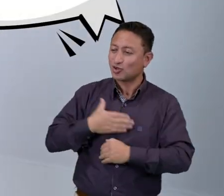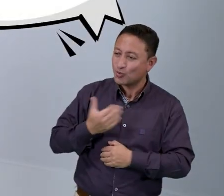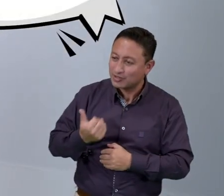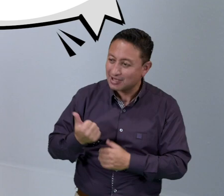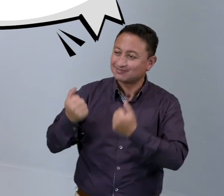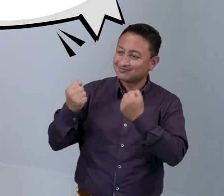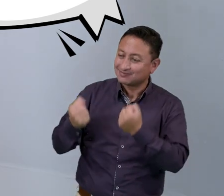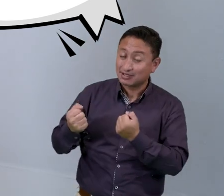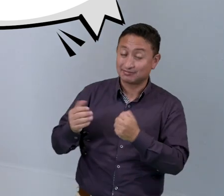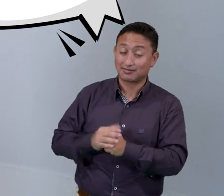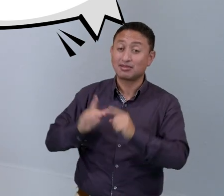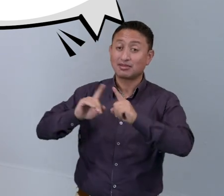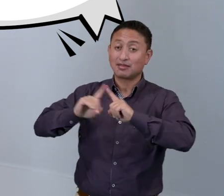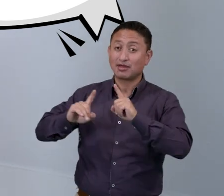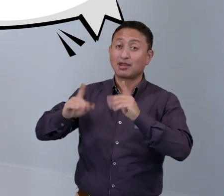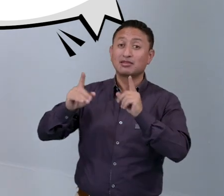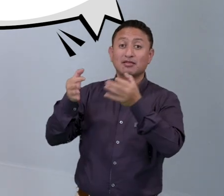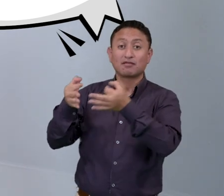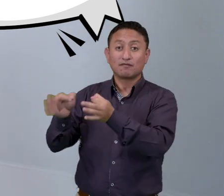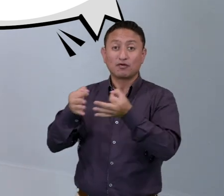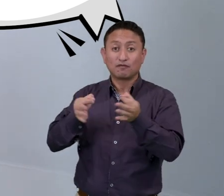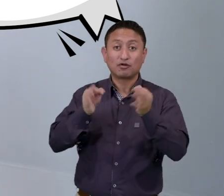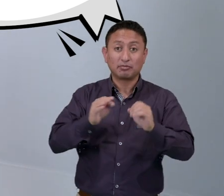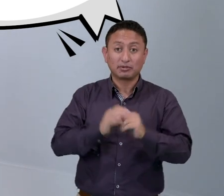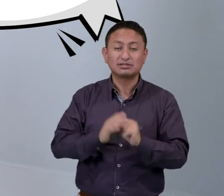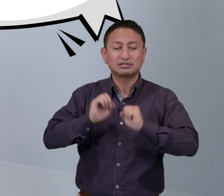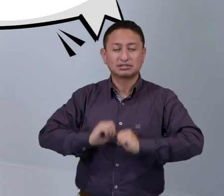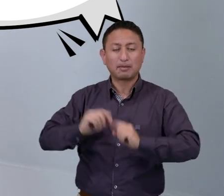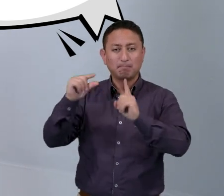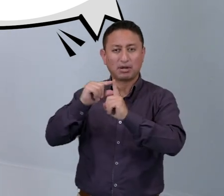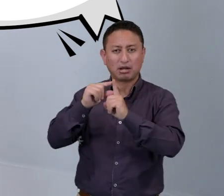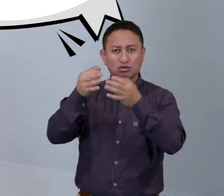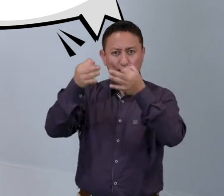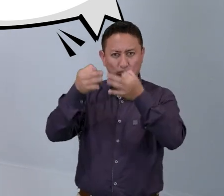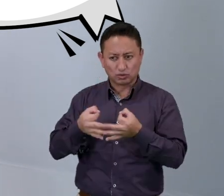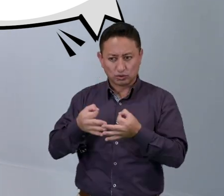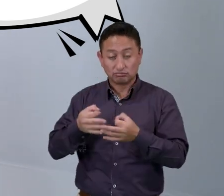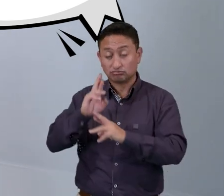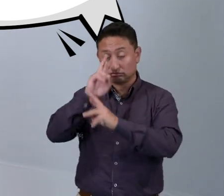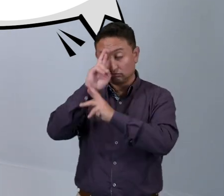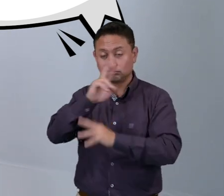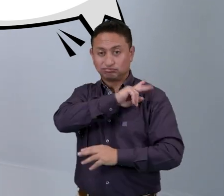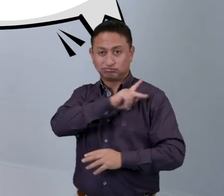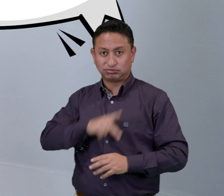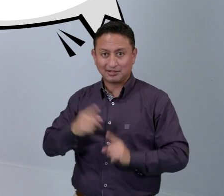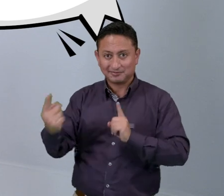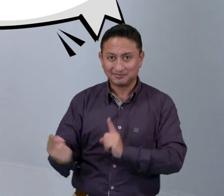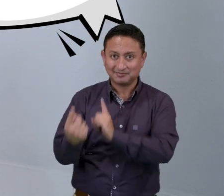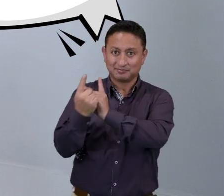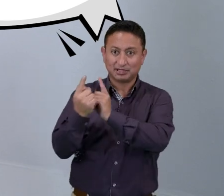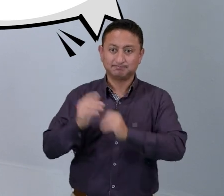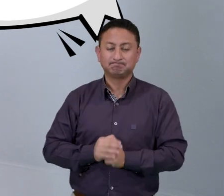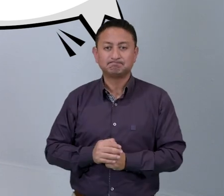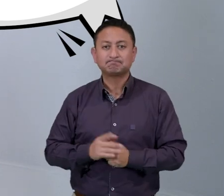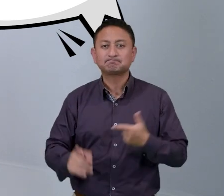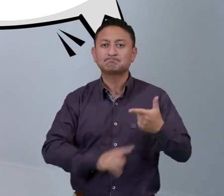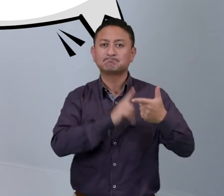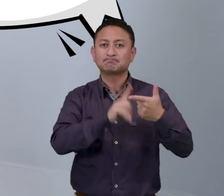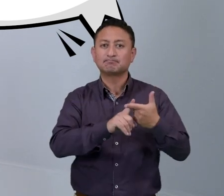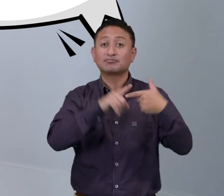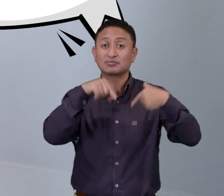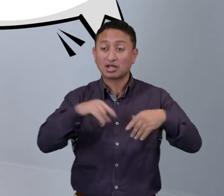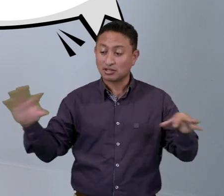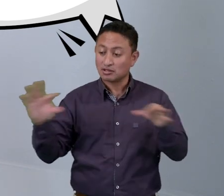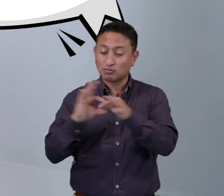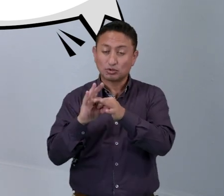clientes a través de los canales seleccionados, con las palabras adecuadas y de forma personalizada. Mantener una